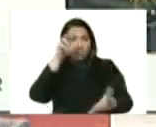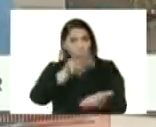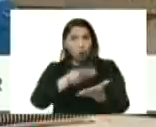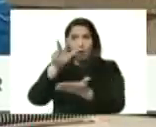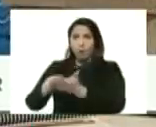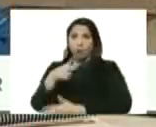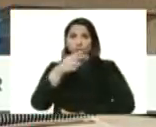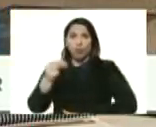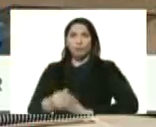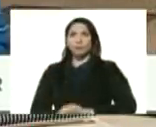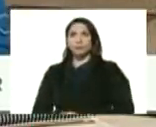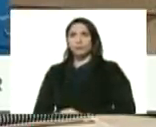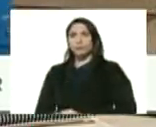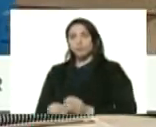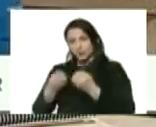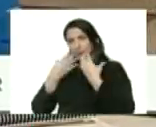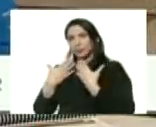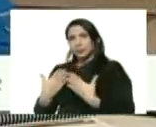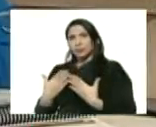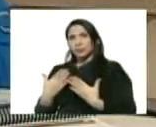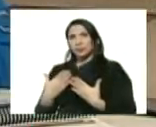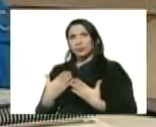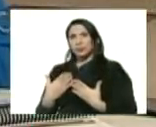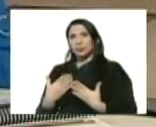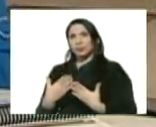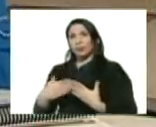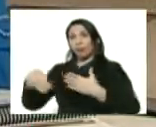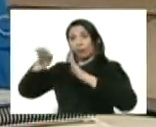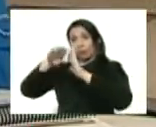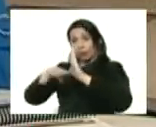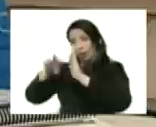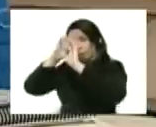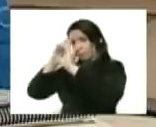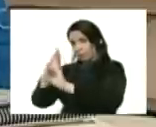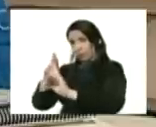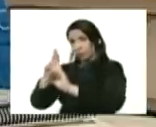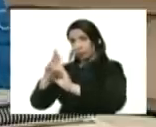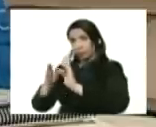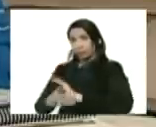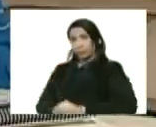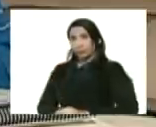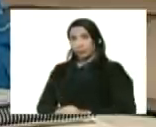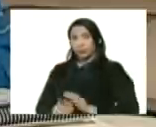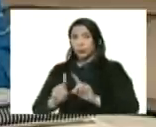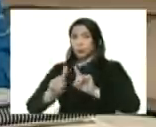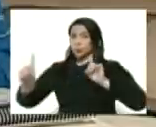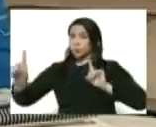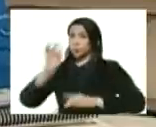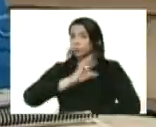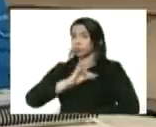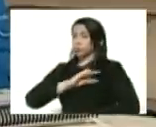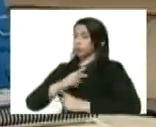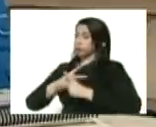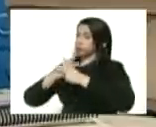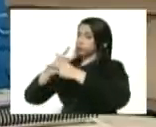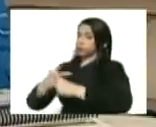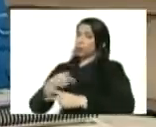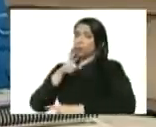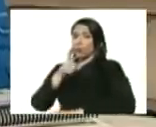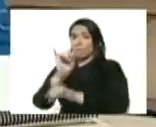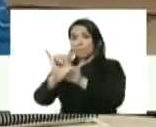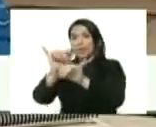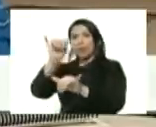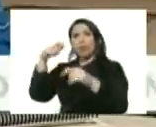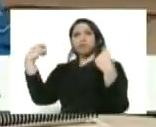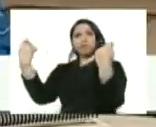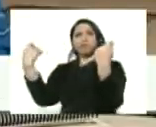mi comandante presidente en virtud del cumplimiento del aislamiento social voluntario que usted ha